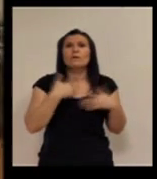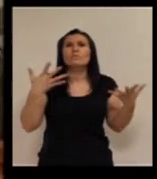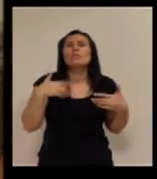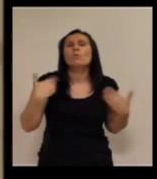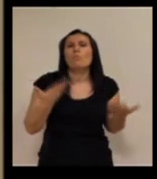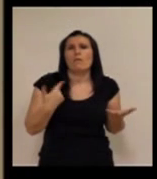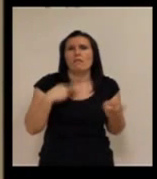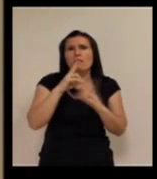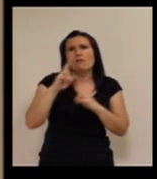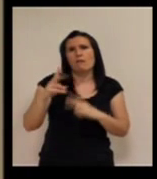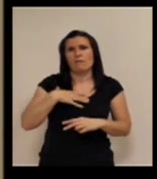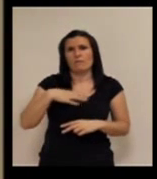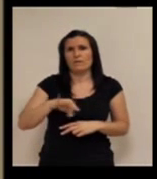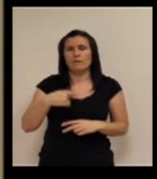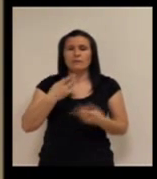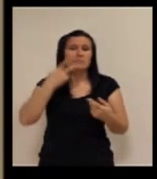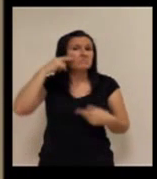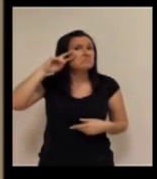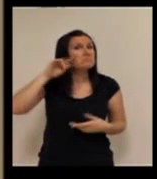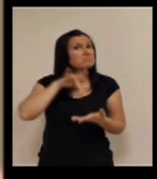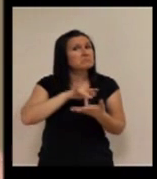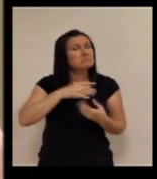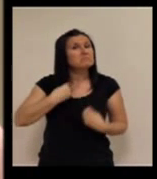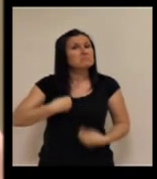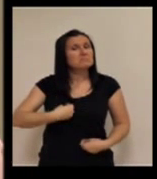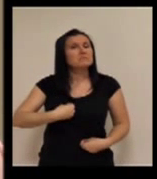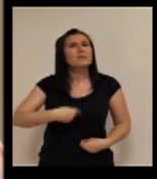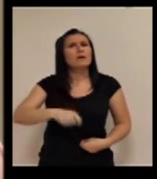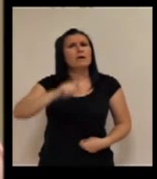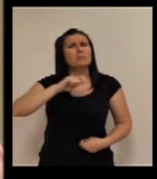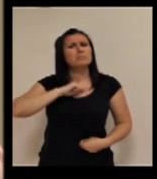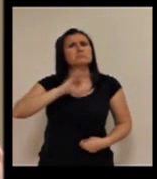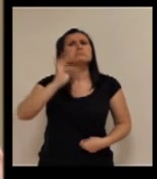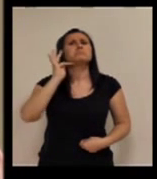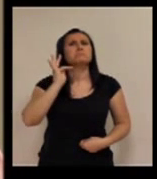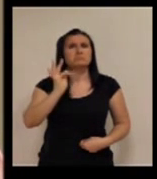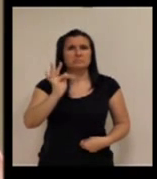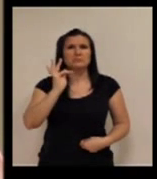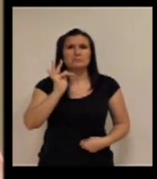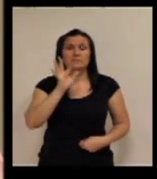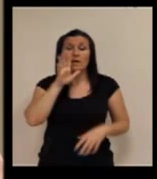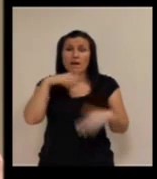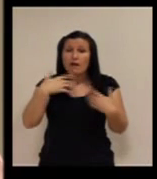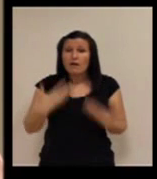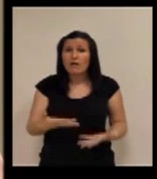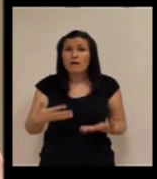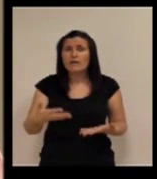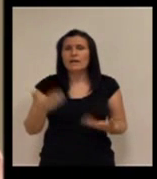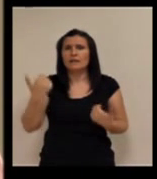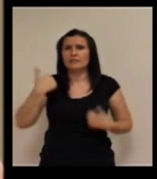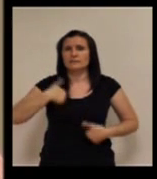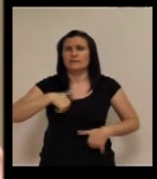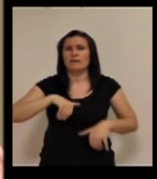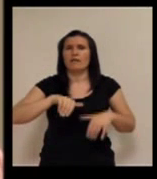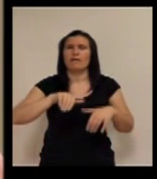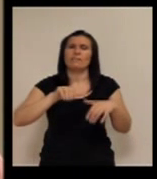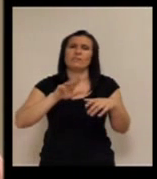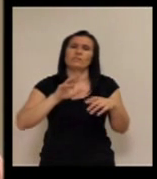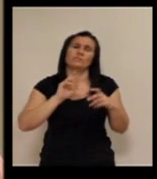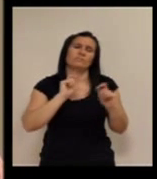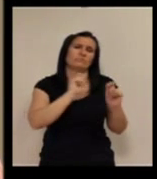Entonces, la verdad es que la experiencia ha sido muy positiva. actualmente lo tenemos instalado